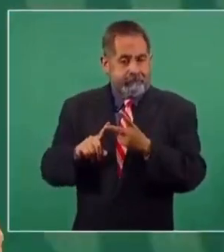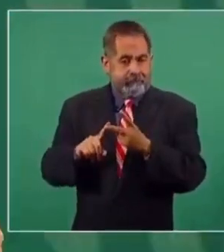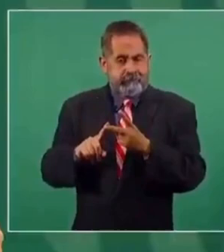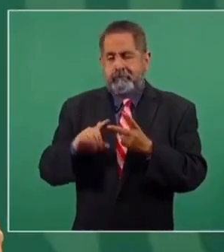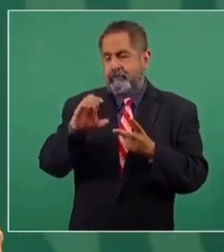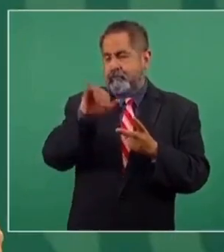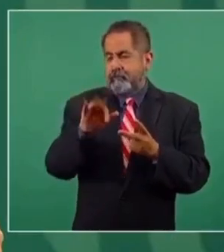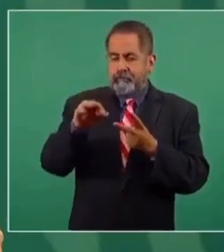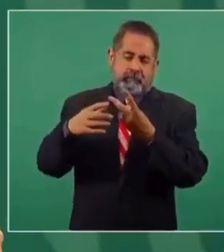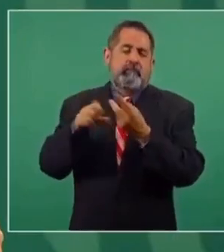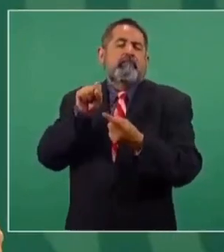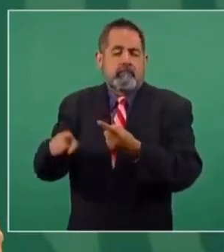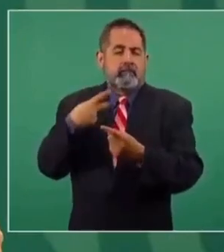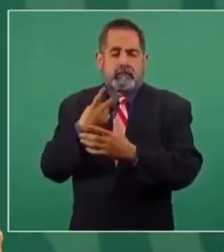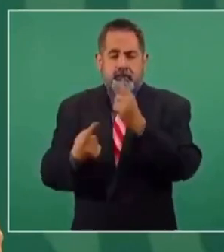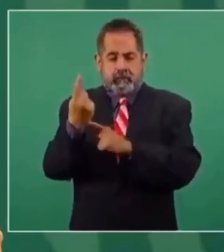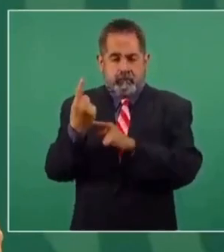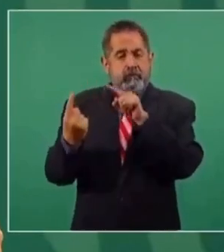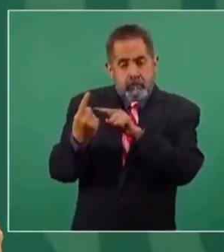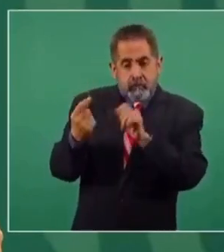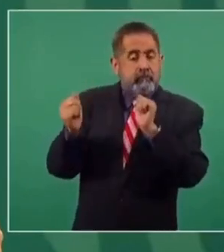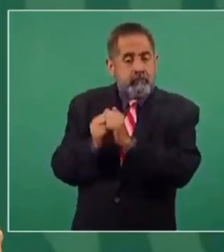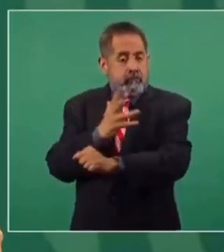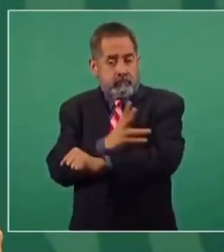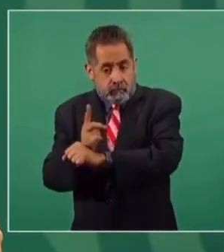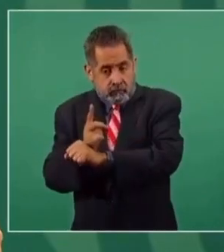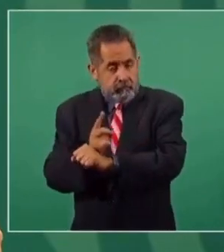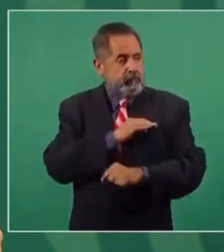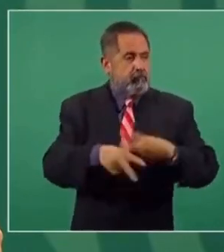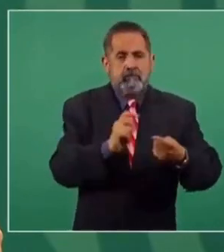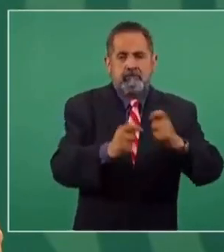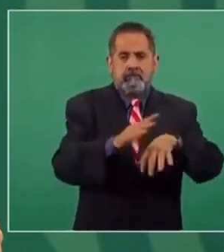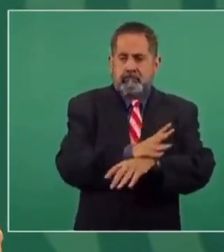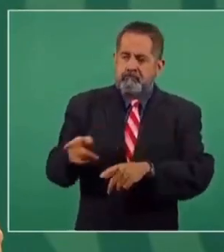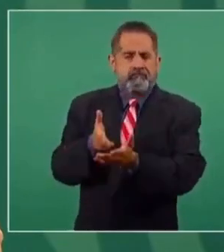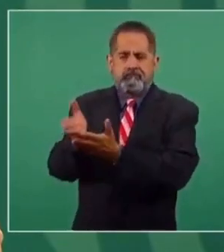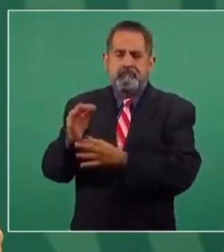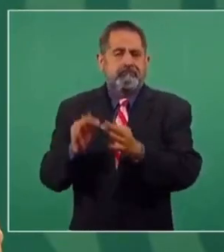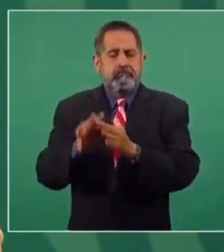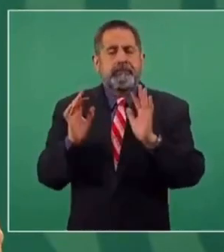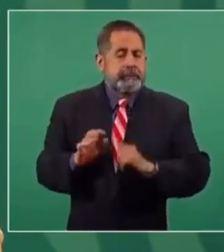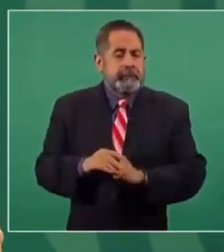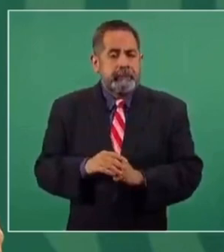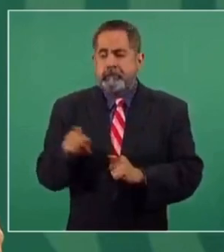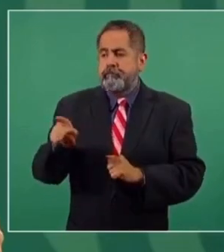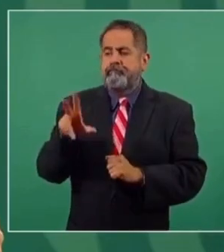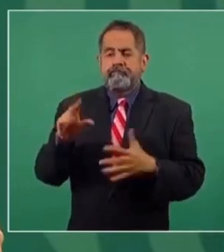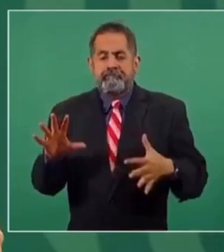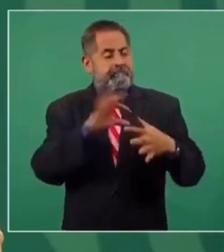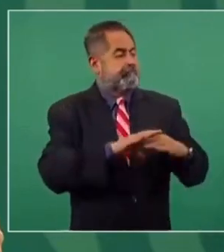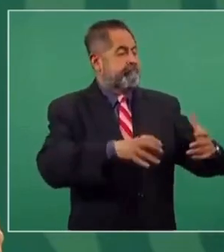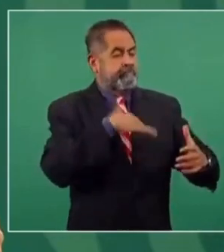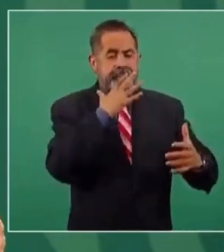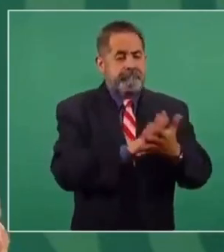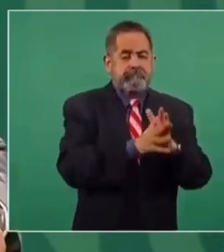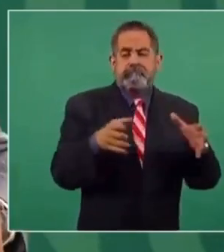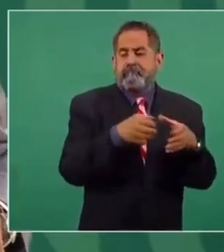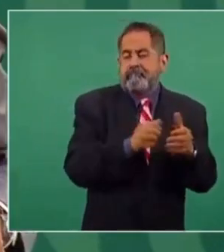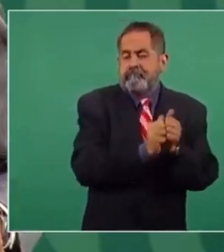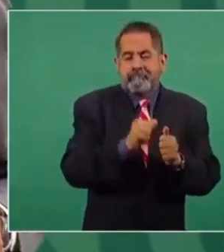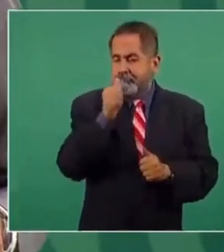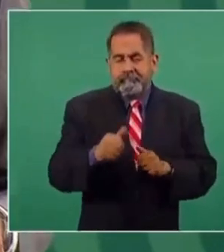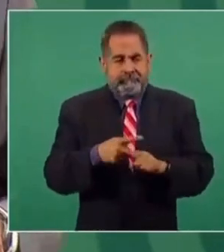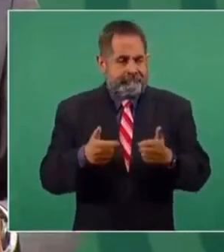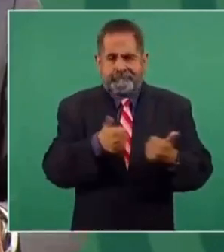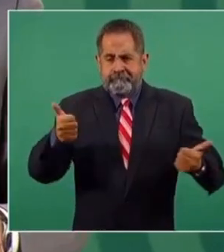que la misma persona, el Consejo de la Judicatura, fuese una gente honorable, íntegra, que no perteneciera a los mismos grupos